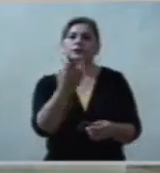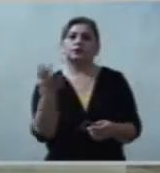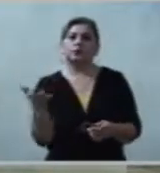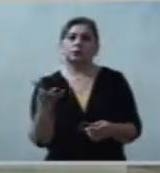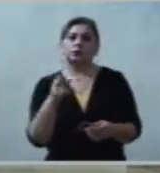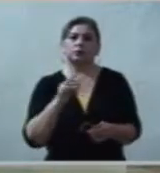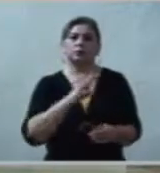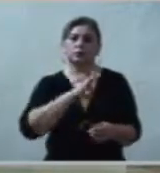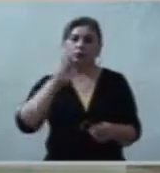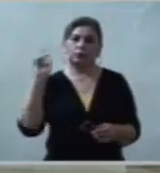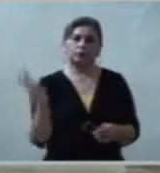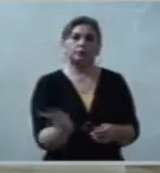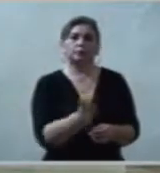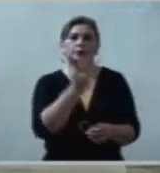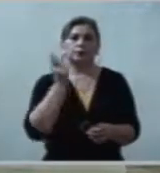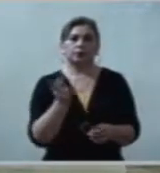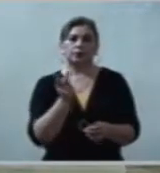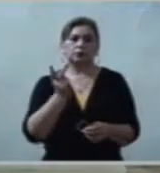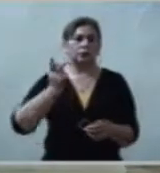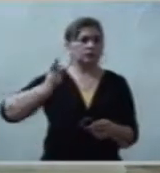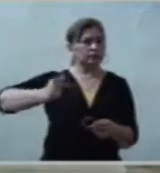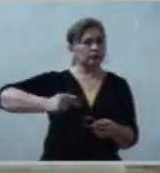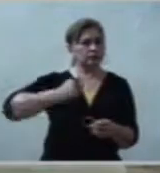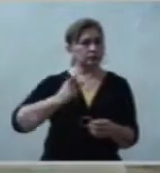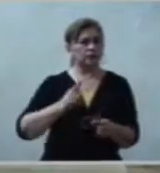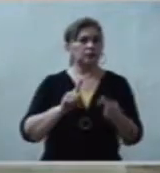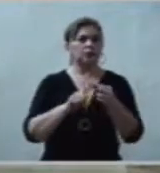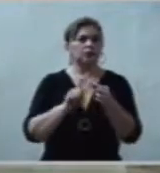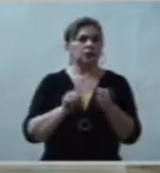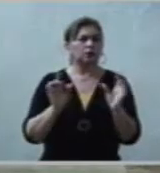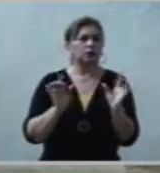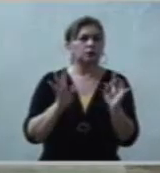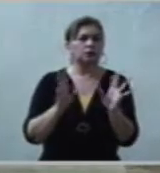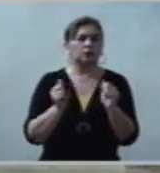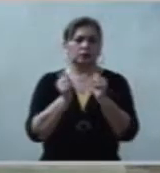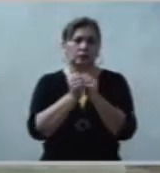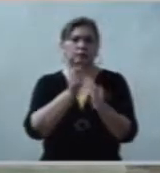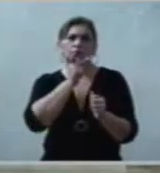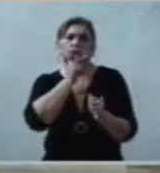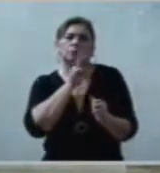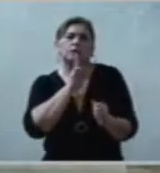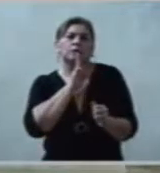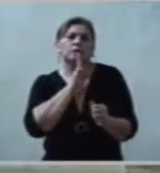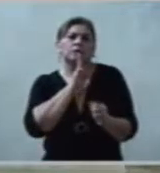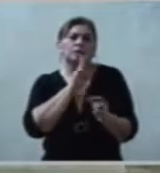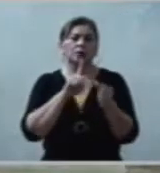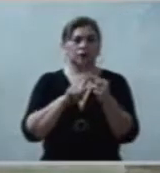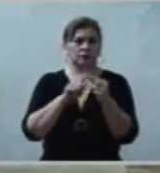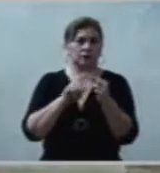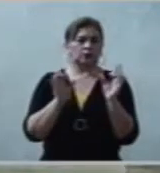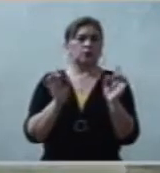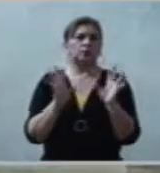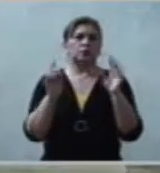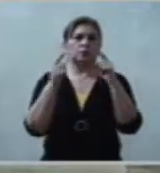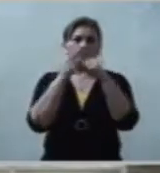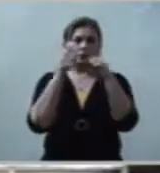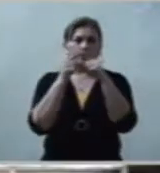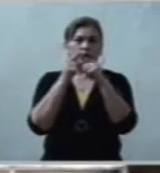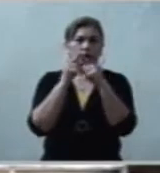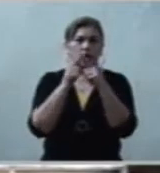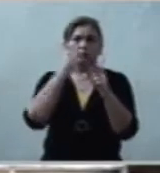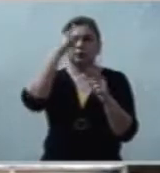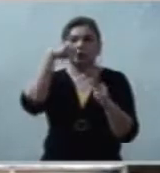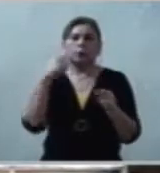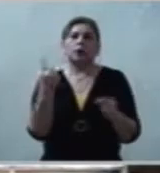¿y qué tienen que ver mis papás? ¿Y qué tiene que ver la iglesia que predica?